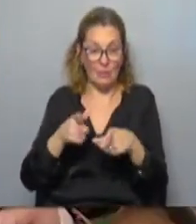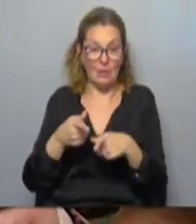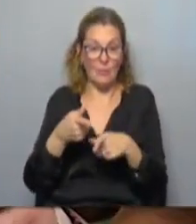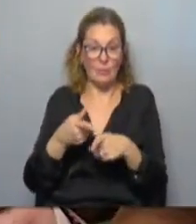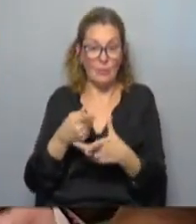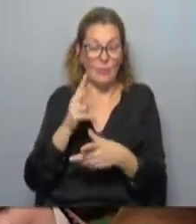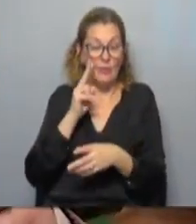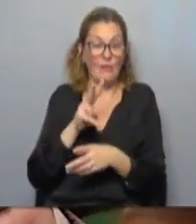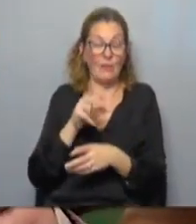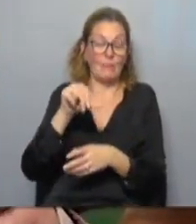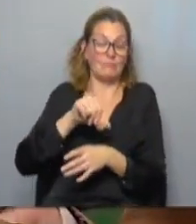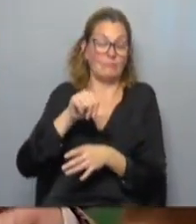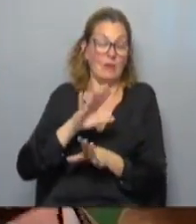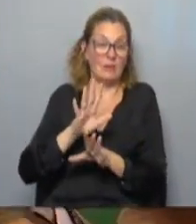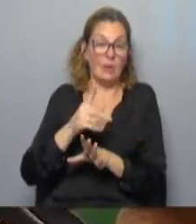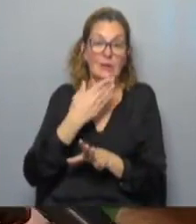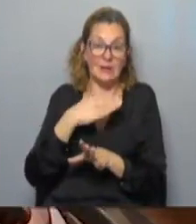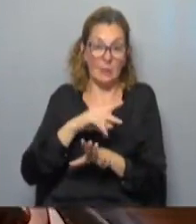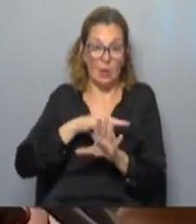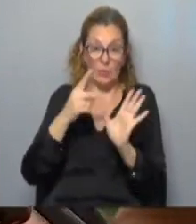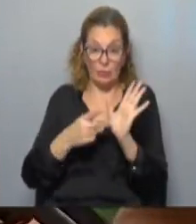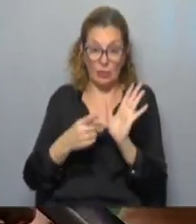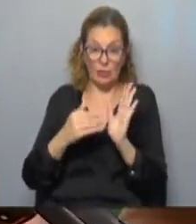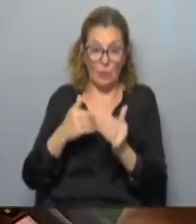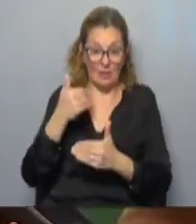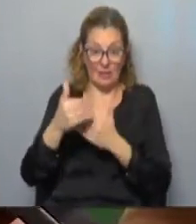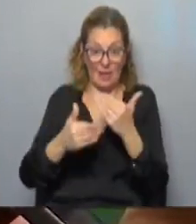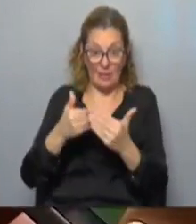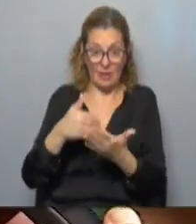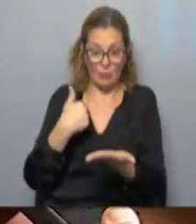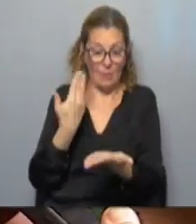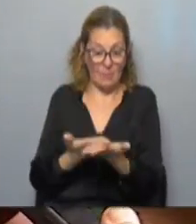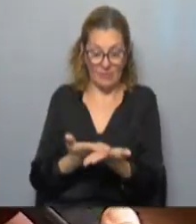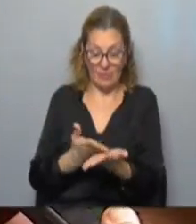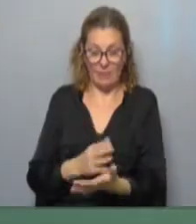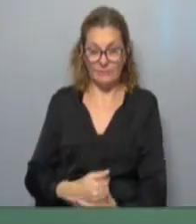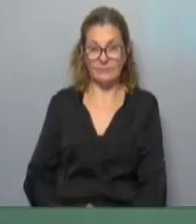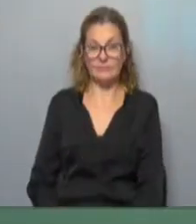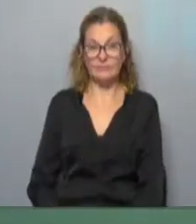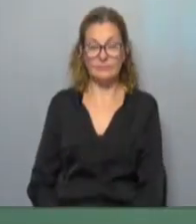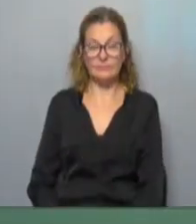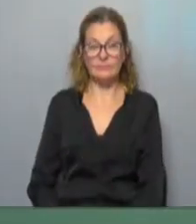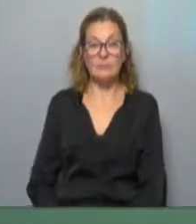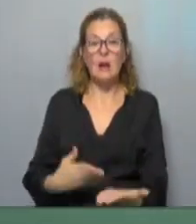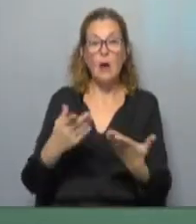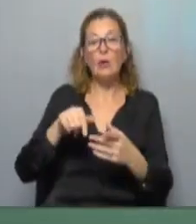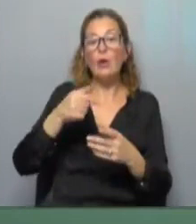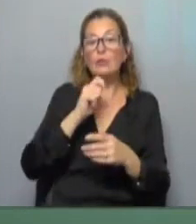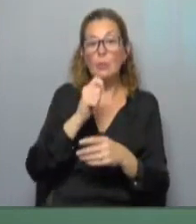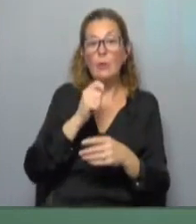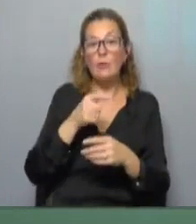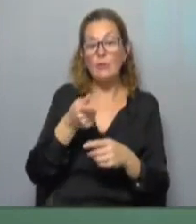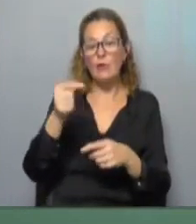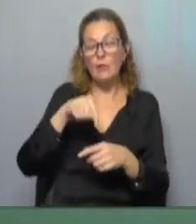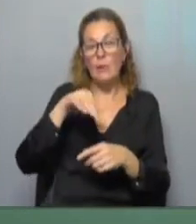damos una visión negativa entendemos que el proyecto no va a seguir adelante y no se va a presentar y ahora otro móvil reaparece